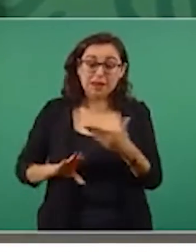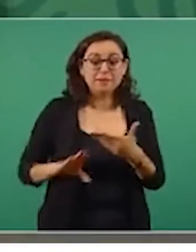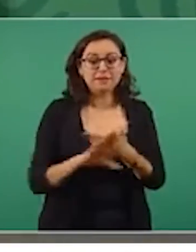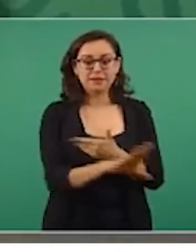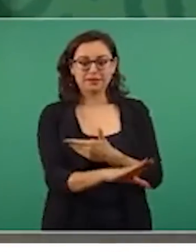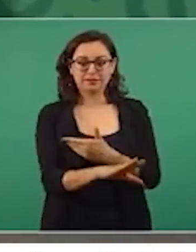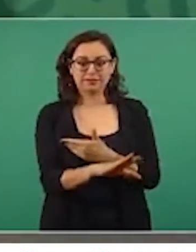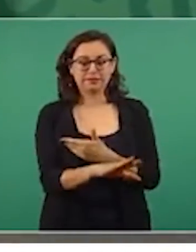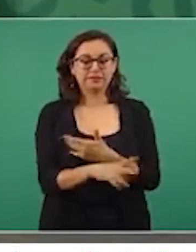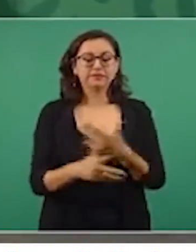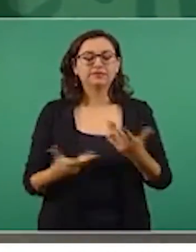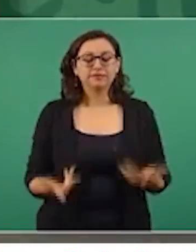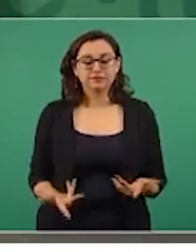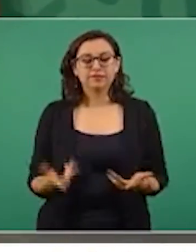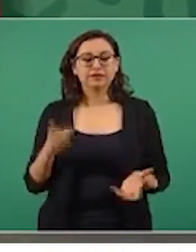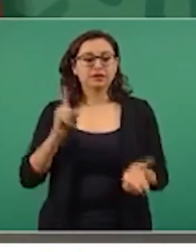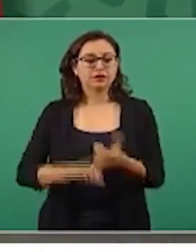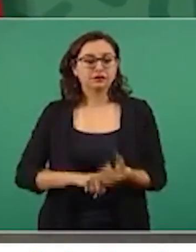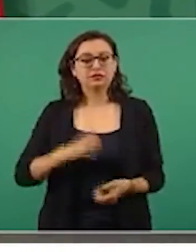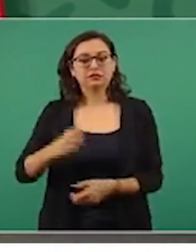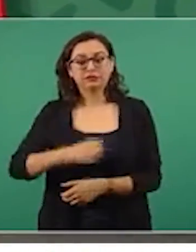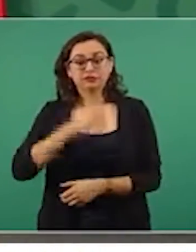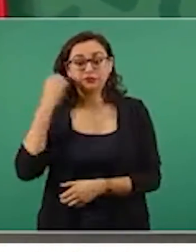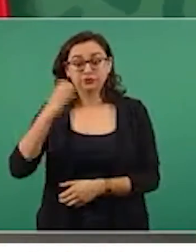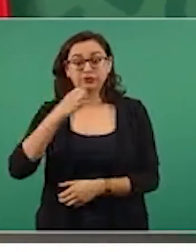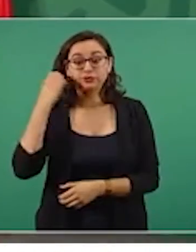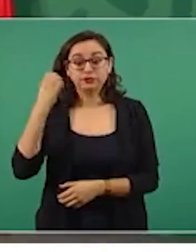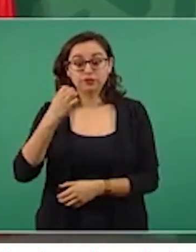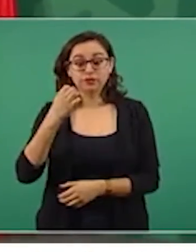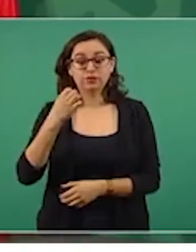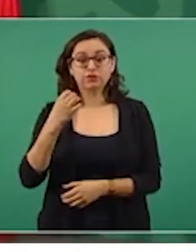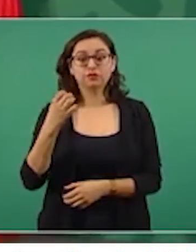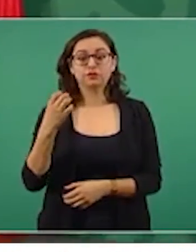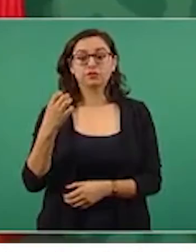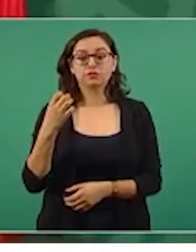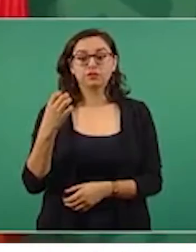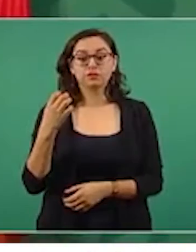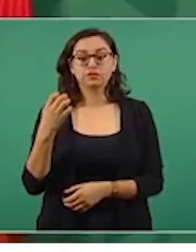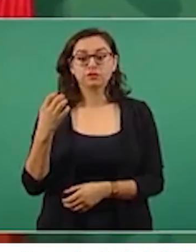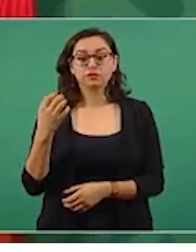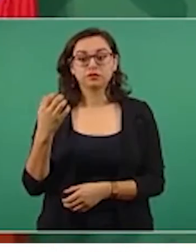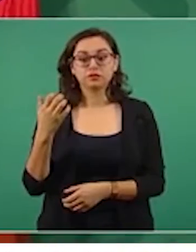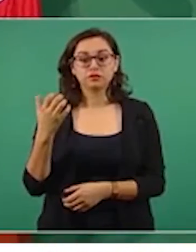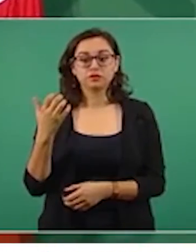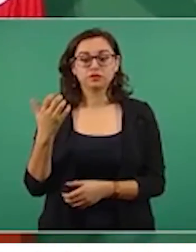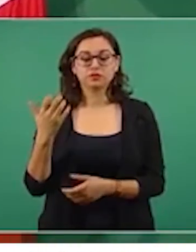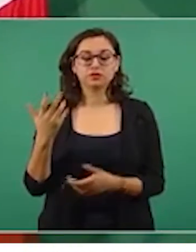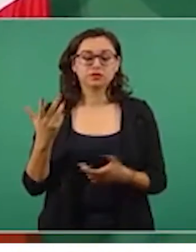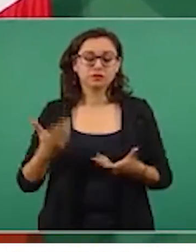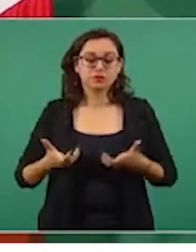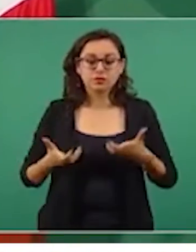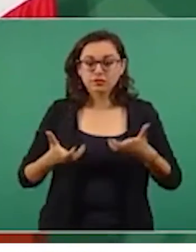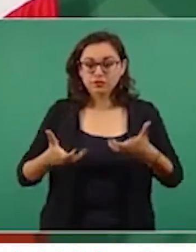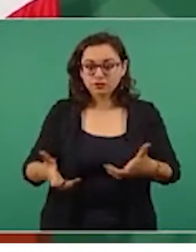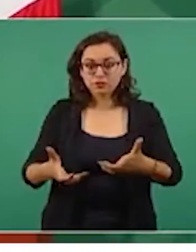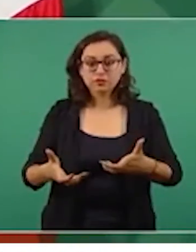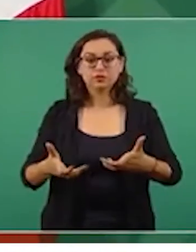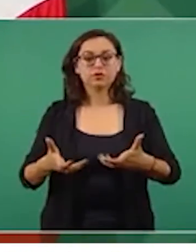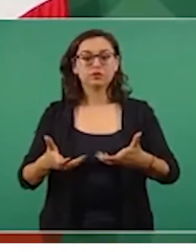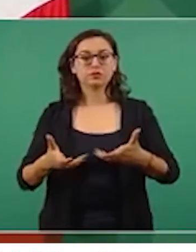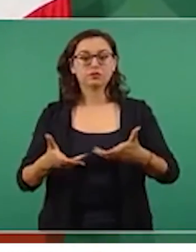escuelas, en la vía pública,